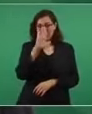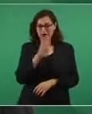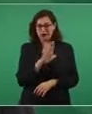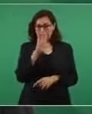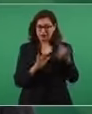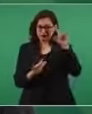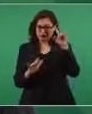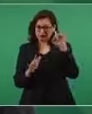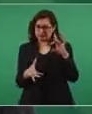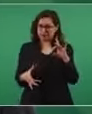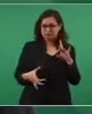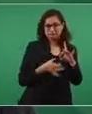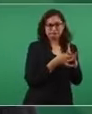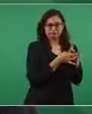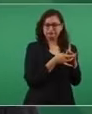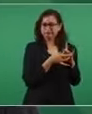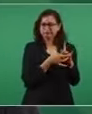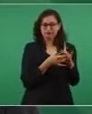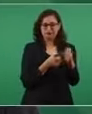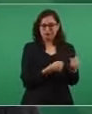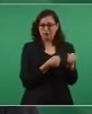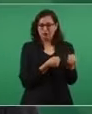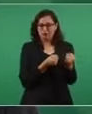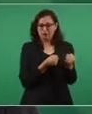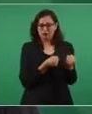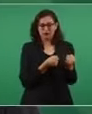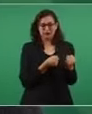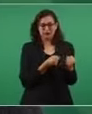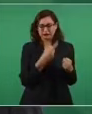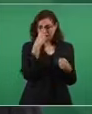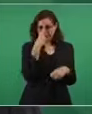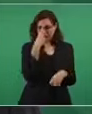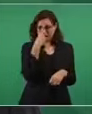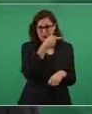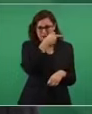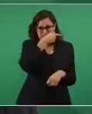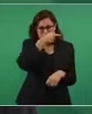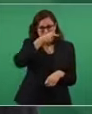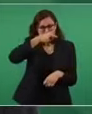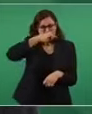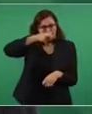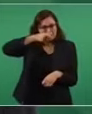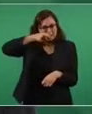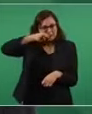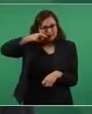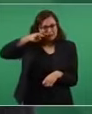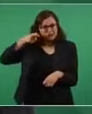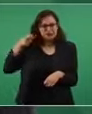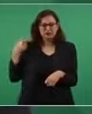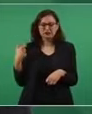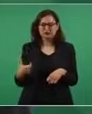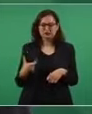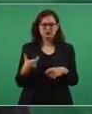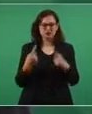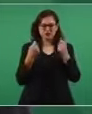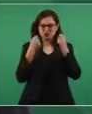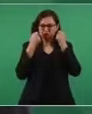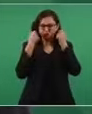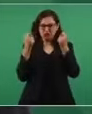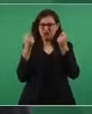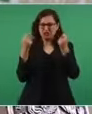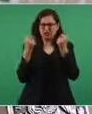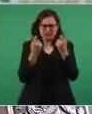la mamá y el papá del diablo, el dinero, la ambición desmedida al dinero.